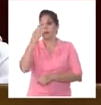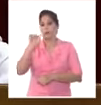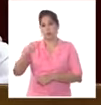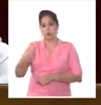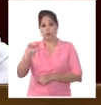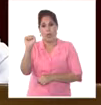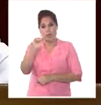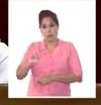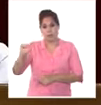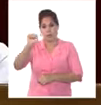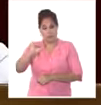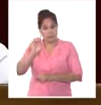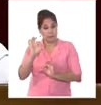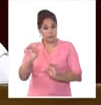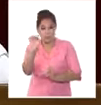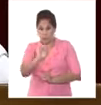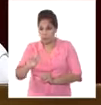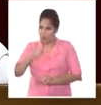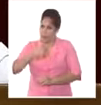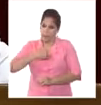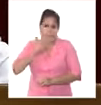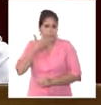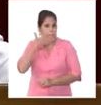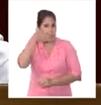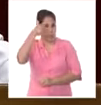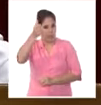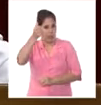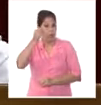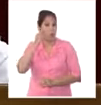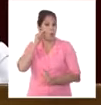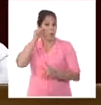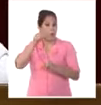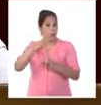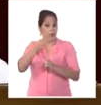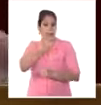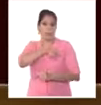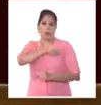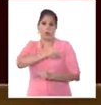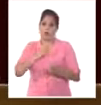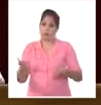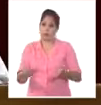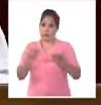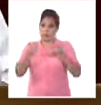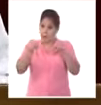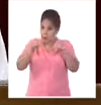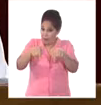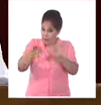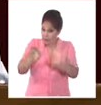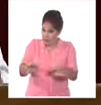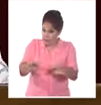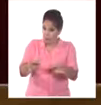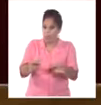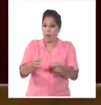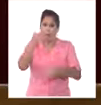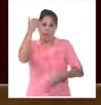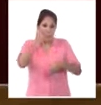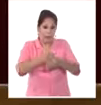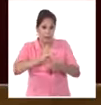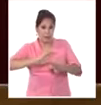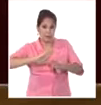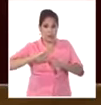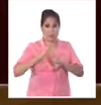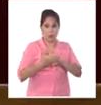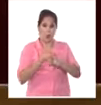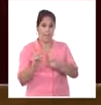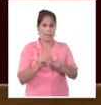¿Es tan realmente eficaz el socialismo en ese objeto noble y humanista que aún atados, cercados, perseguidos